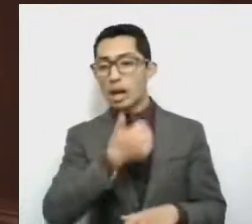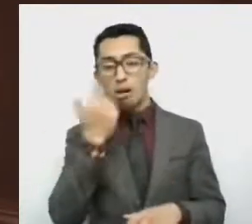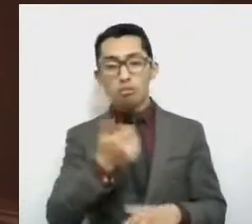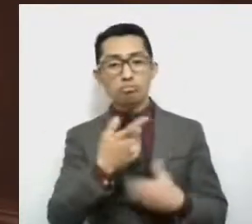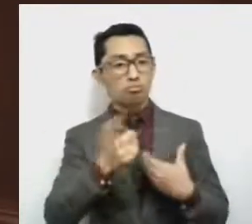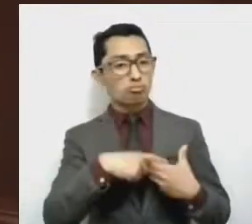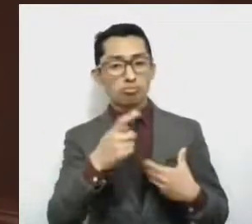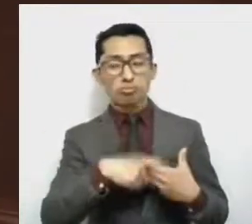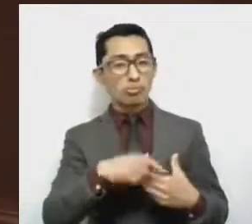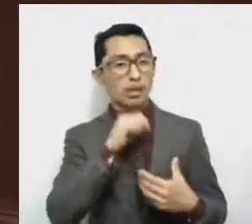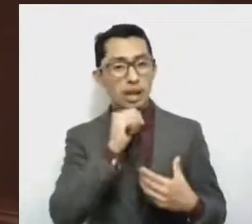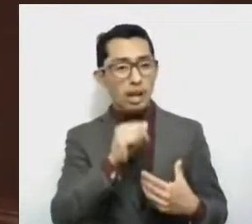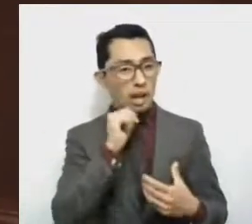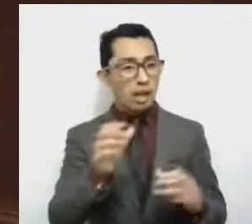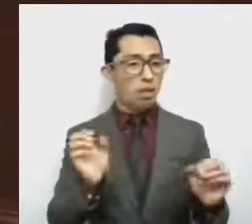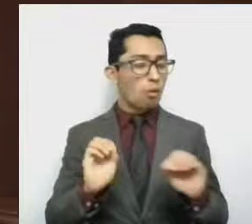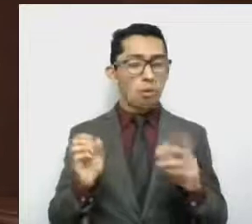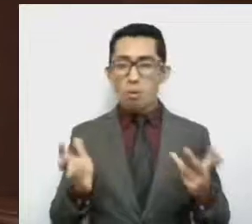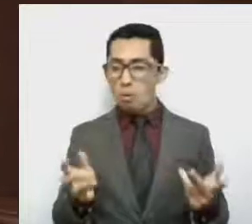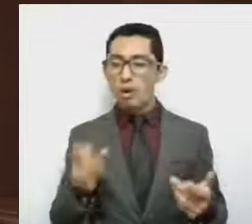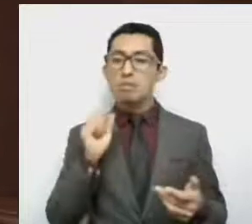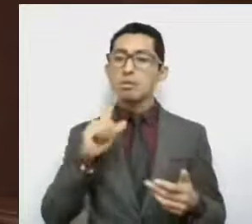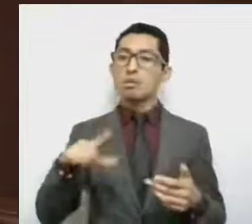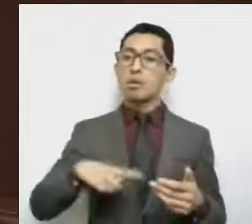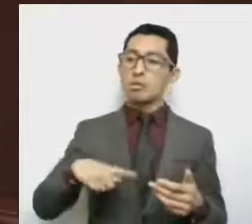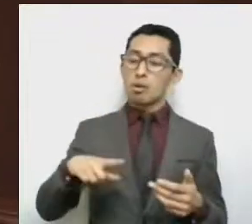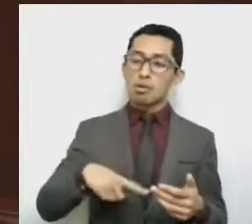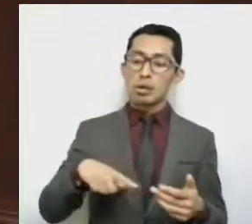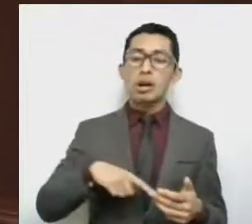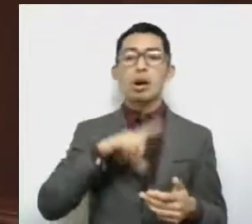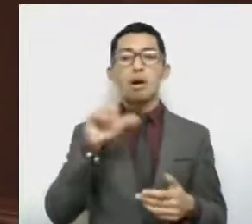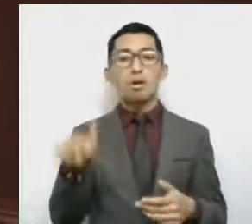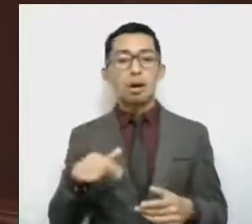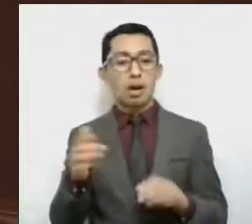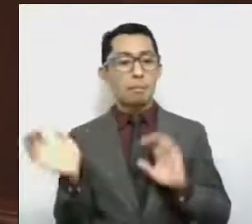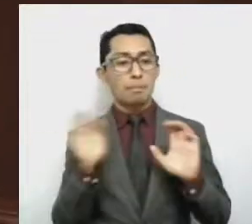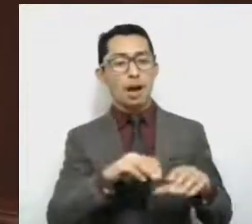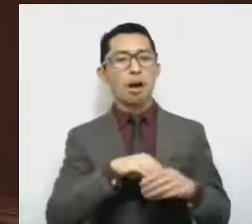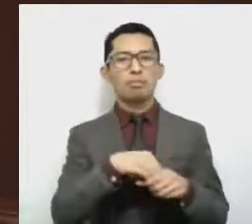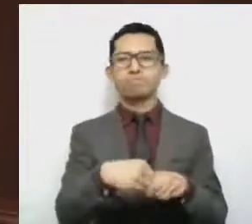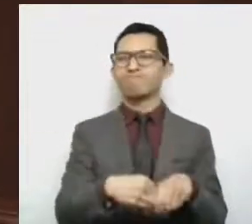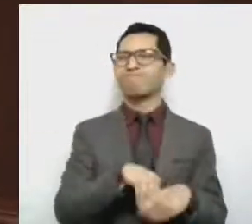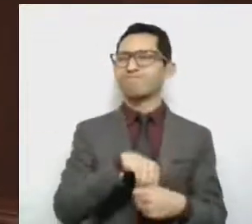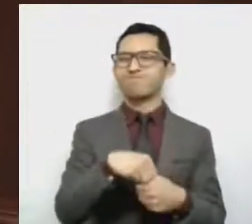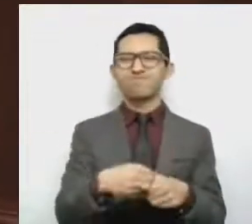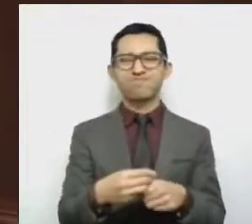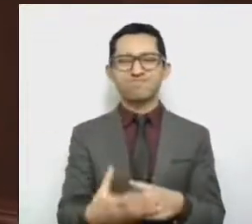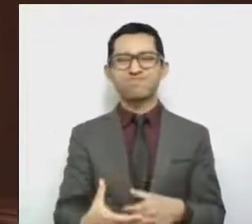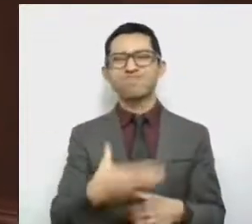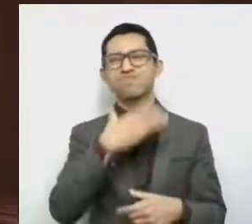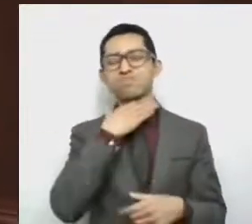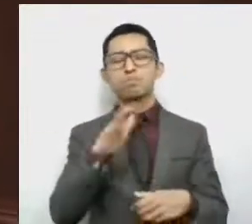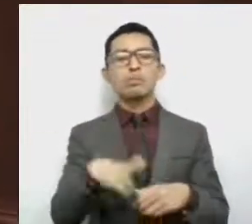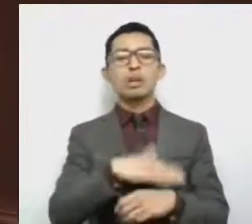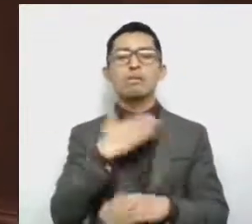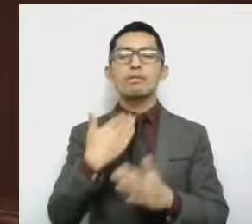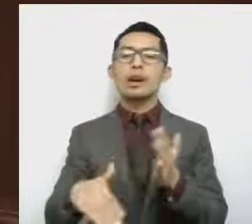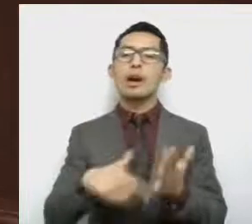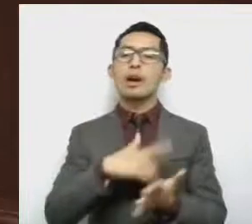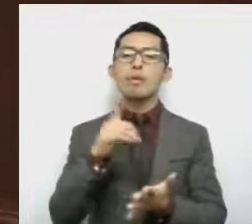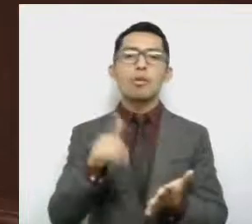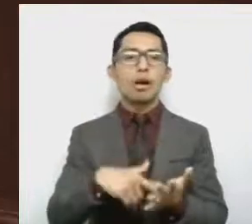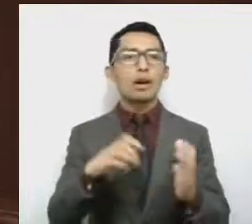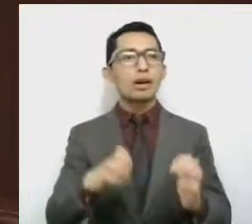y las públicas colapsen por su incremento, ante una evidente falta de infraestructura que